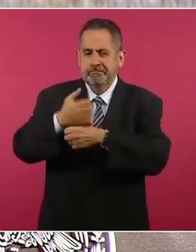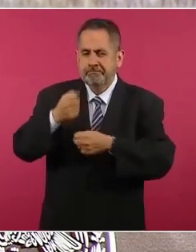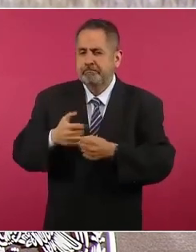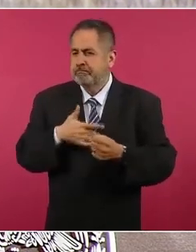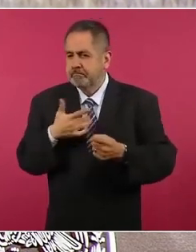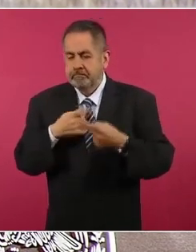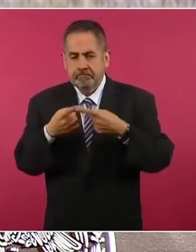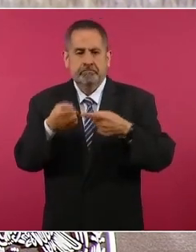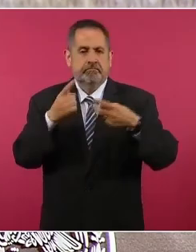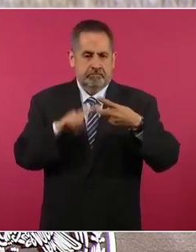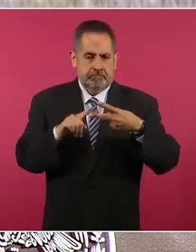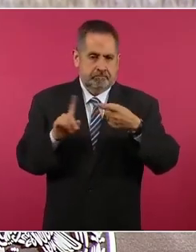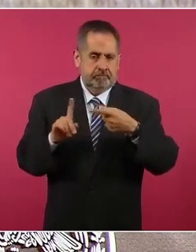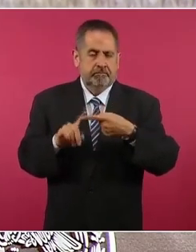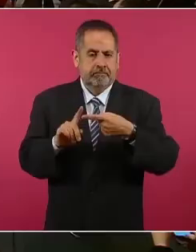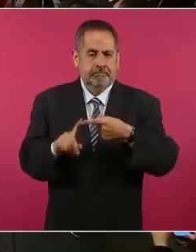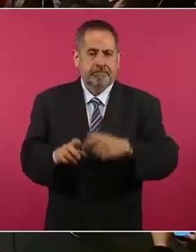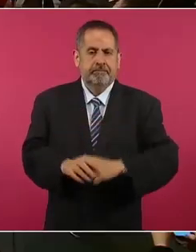otra.